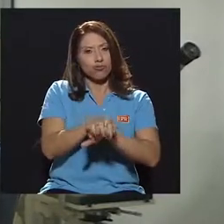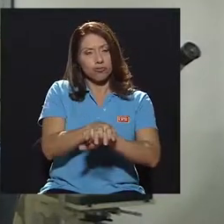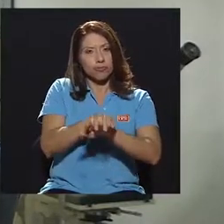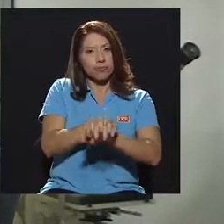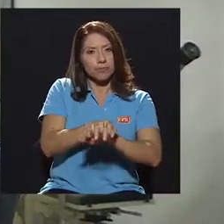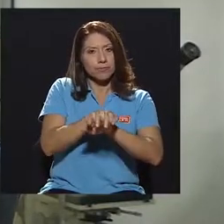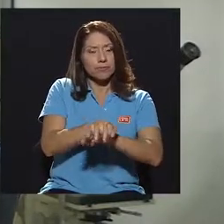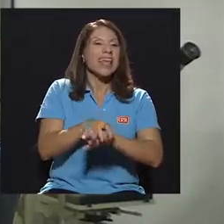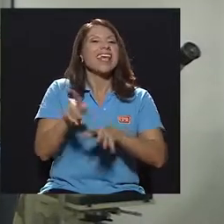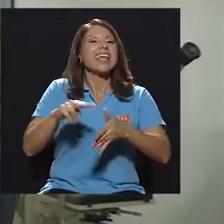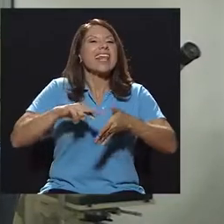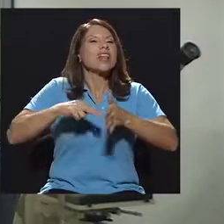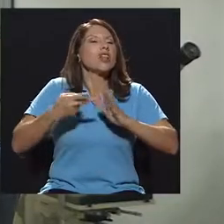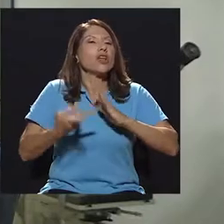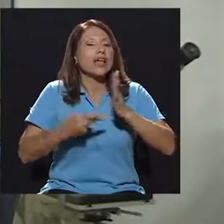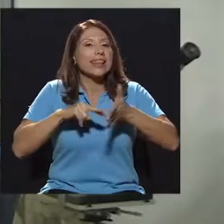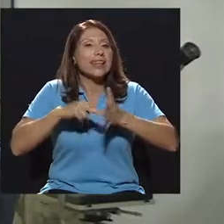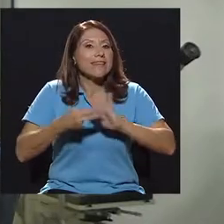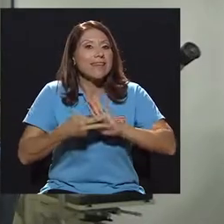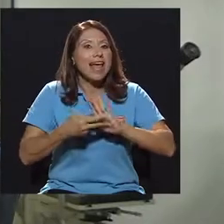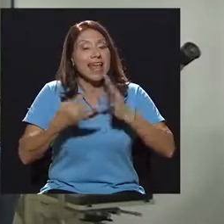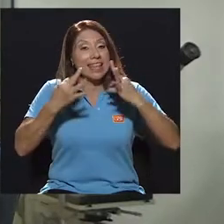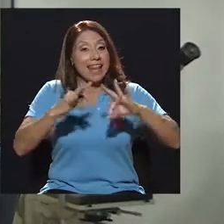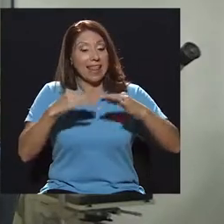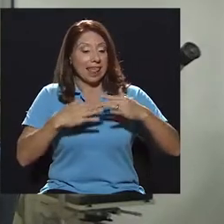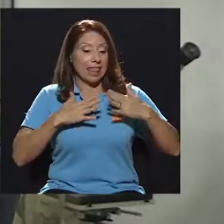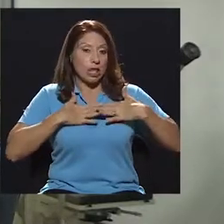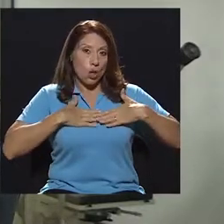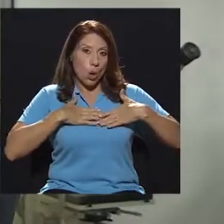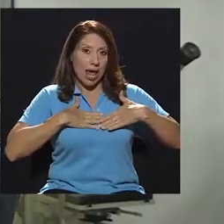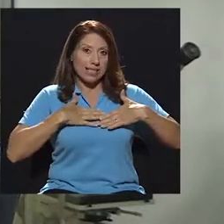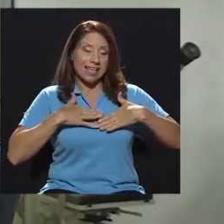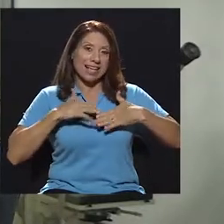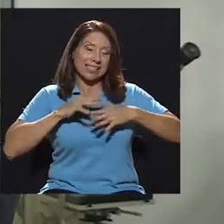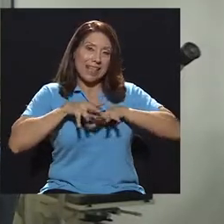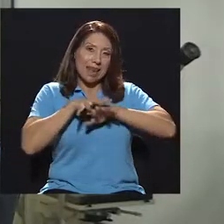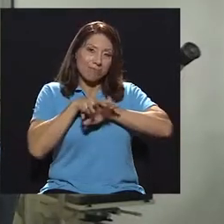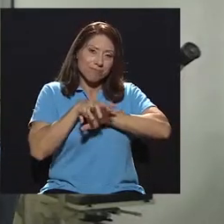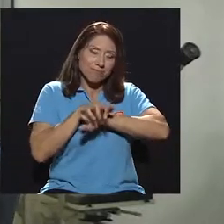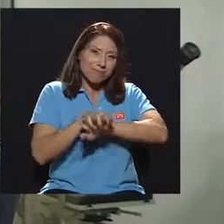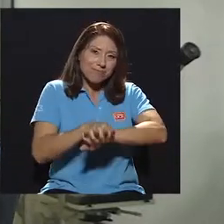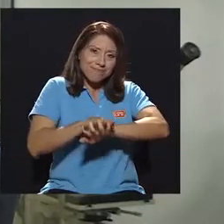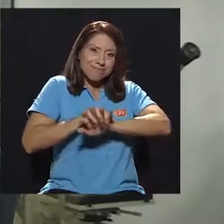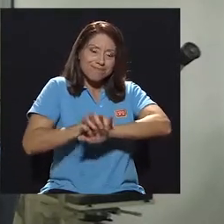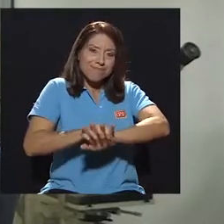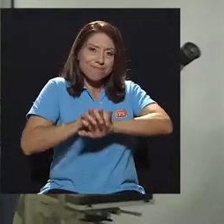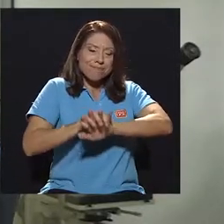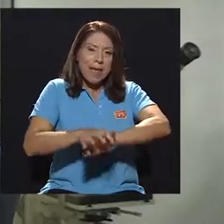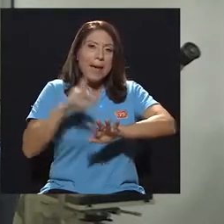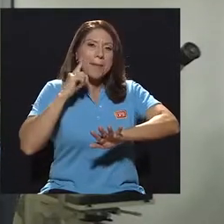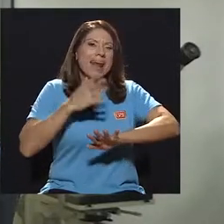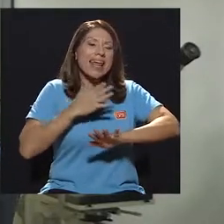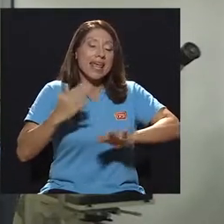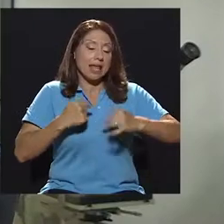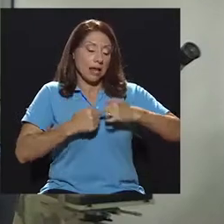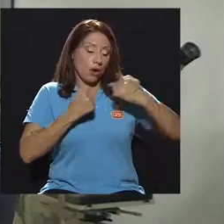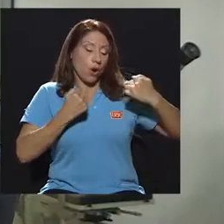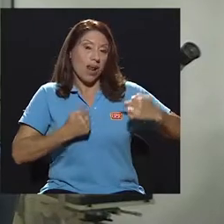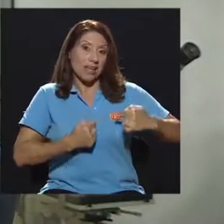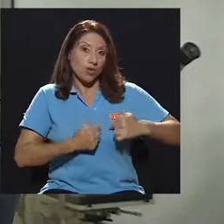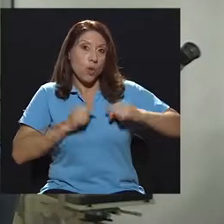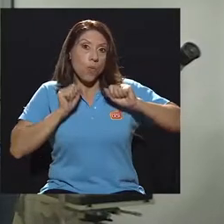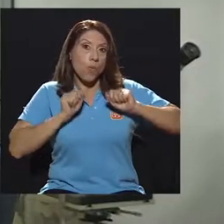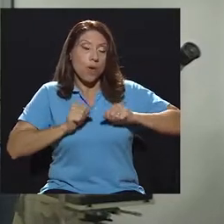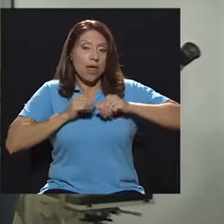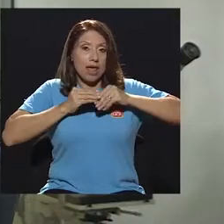compresiones torácicas para hacer que el corazón pueda tirar sangre suficiente, para hablarlo de una manera muy sencilla,